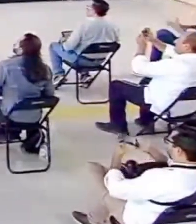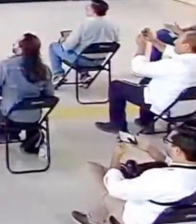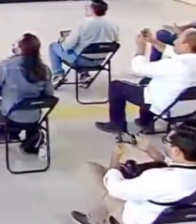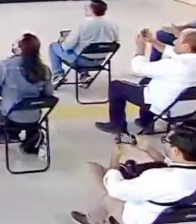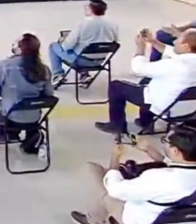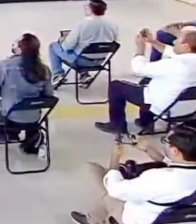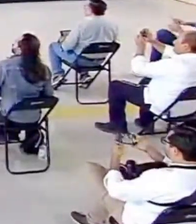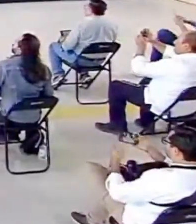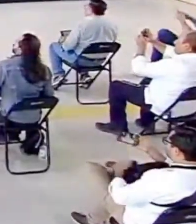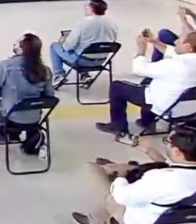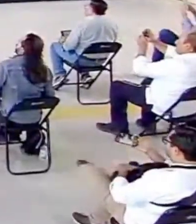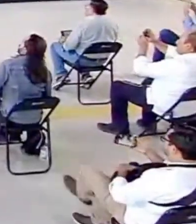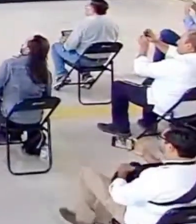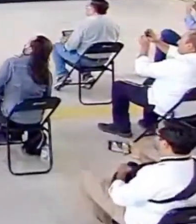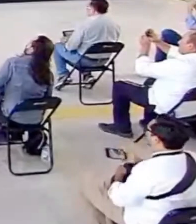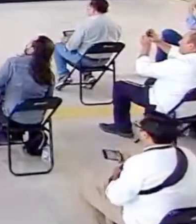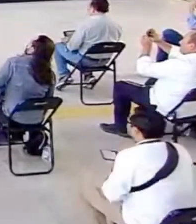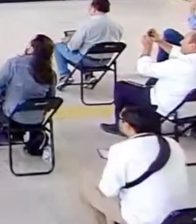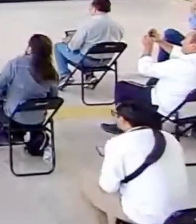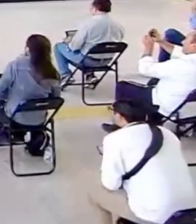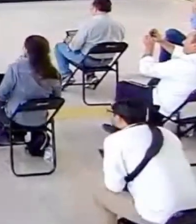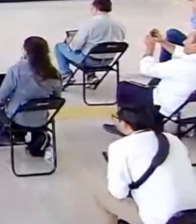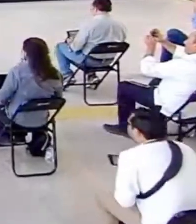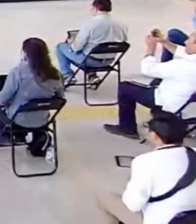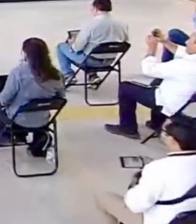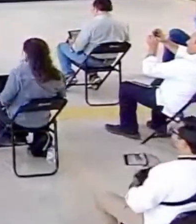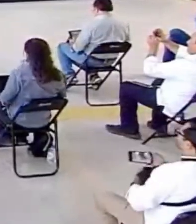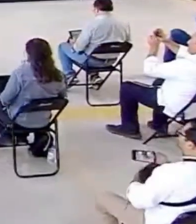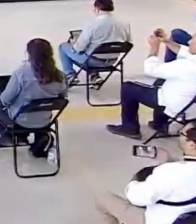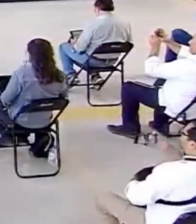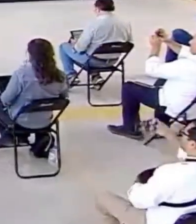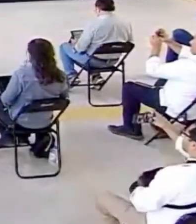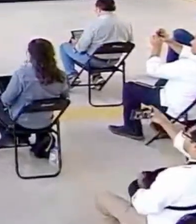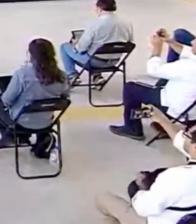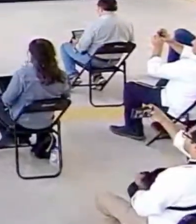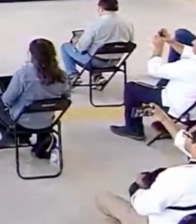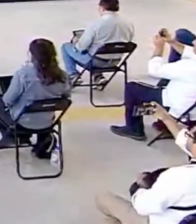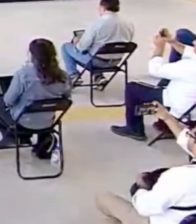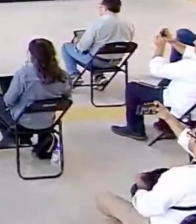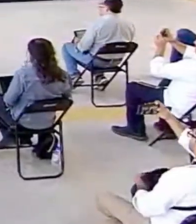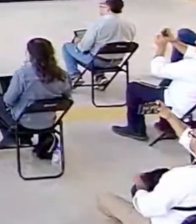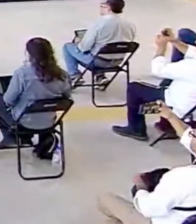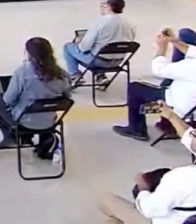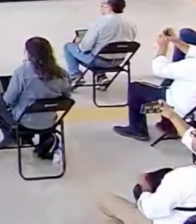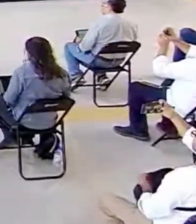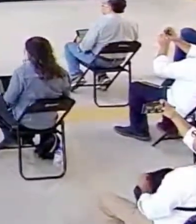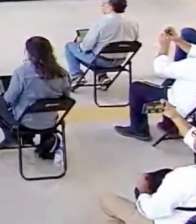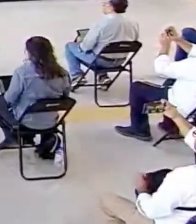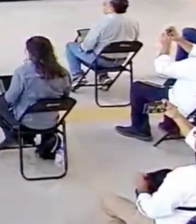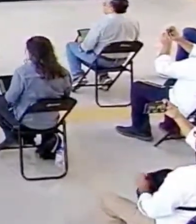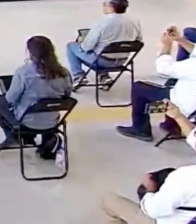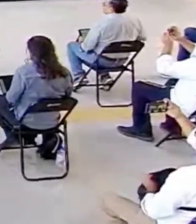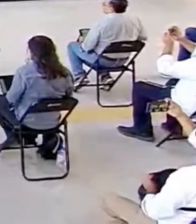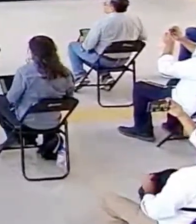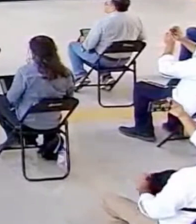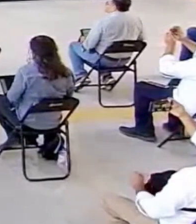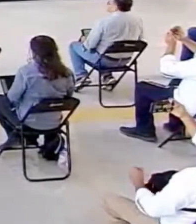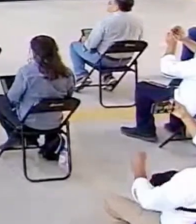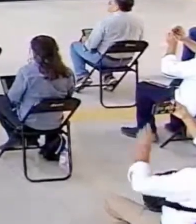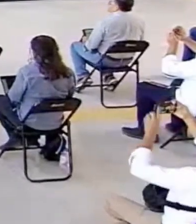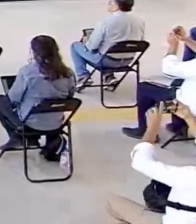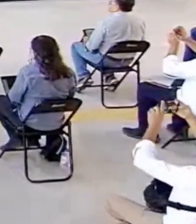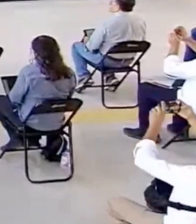Nos da mucho gusto amanecer aquí en el paraíso,